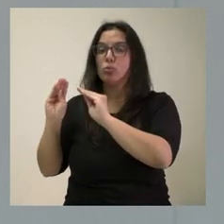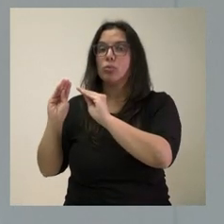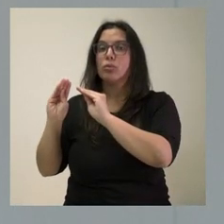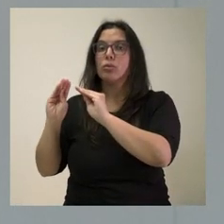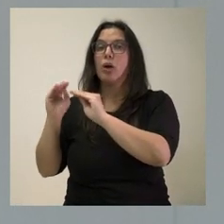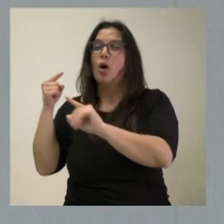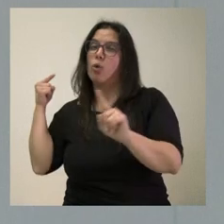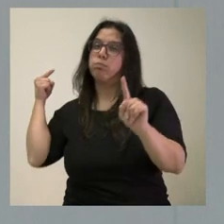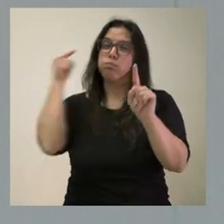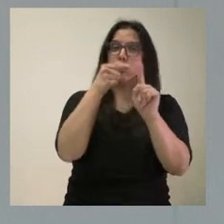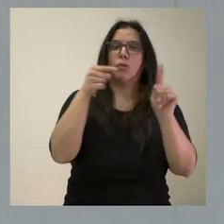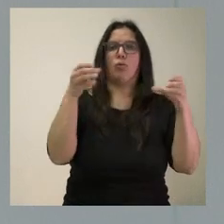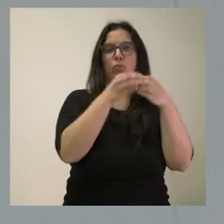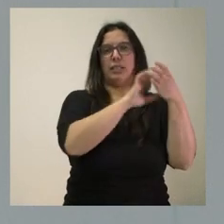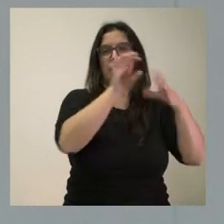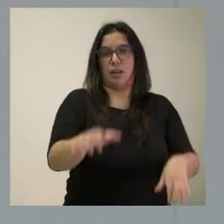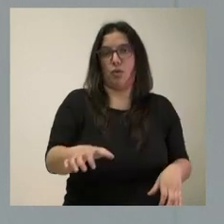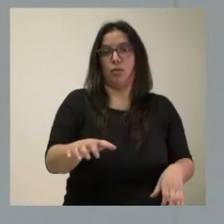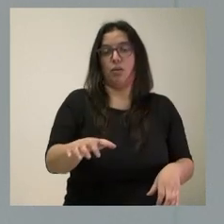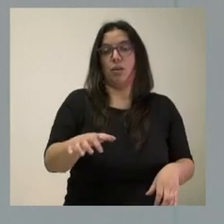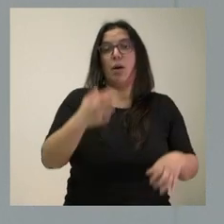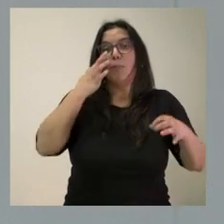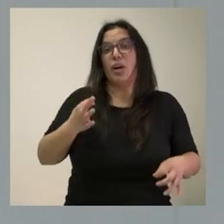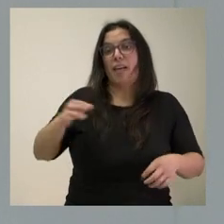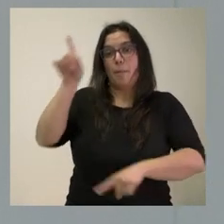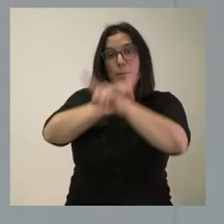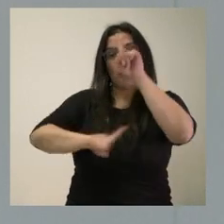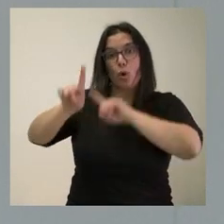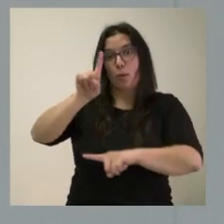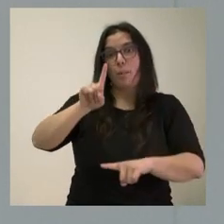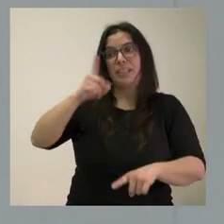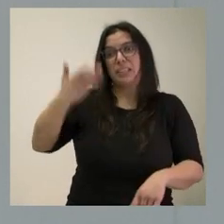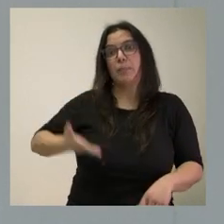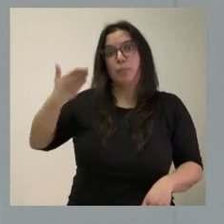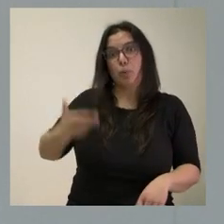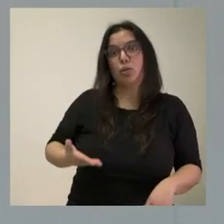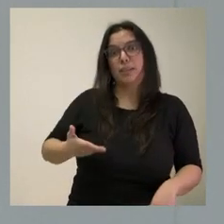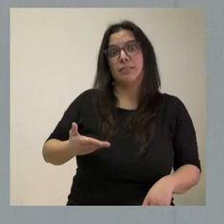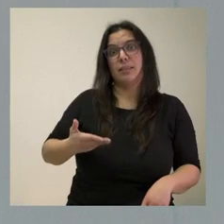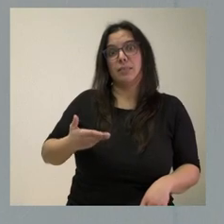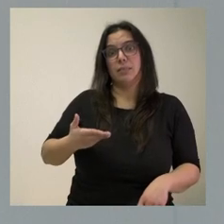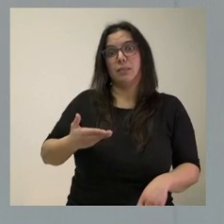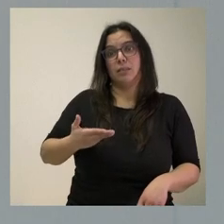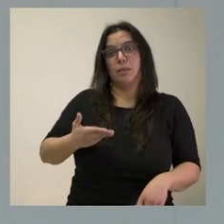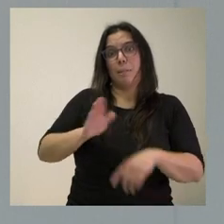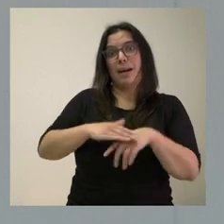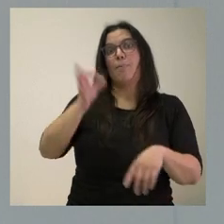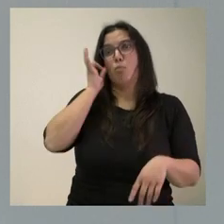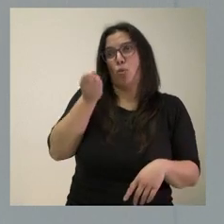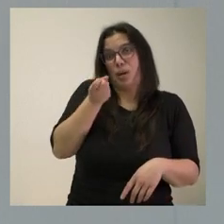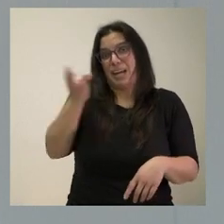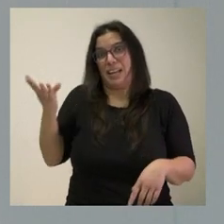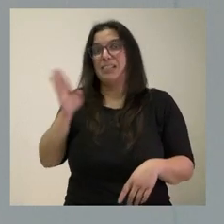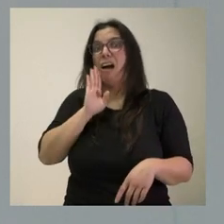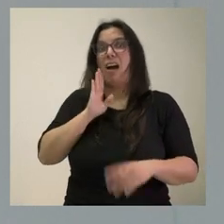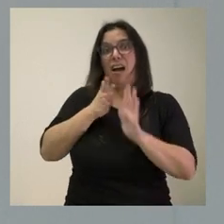a la Junta de Castilla y León en vez para resolver un problema que importa mucho a muchas mujeres, como es este que les he